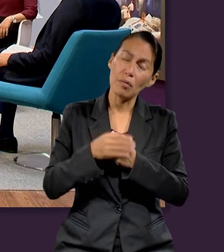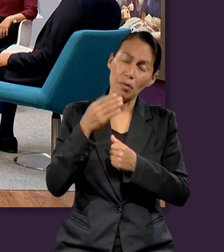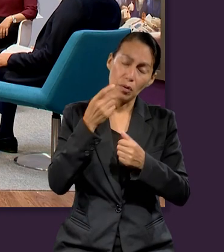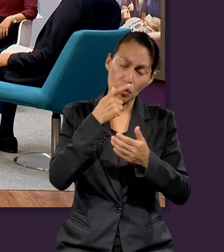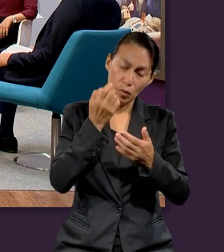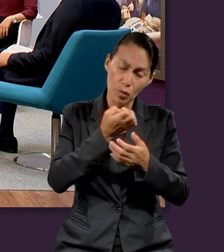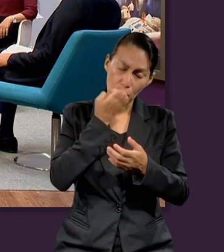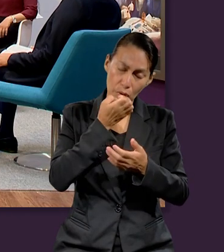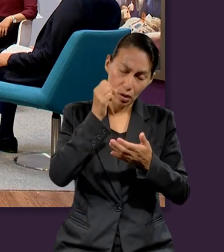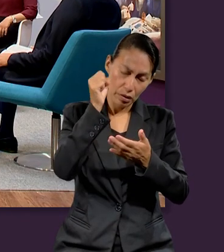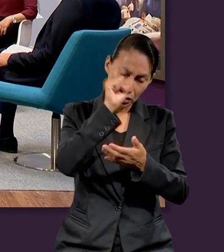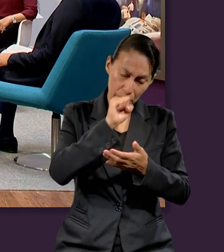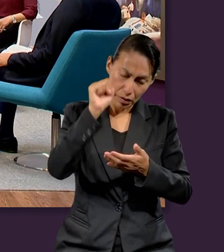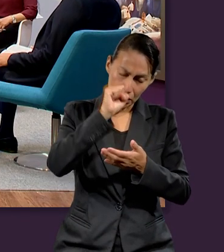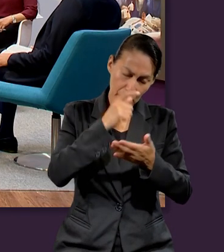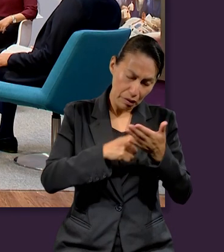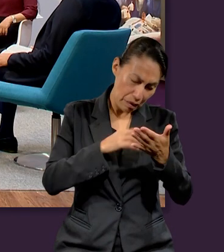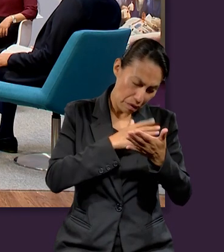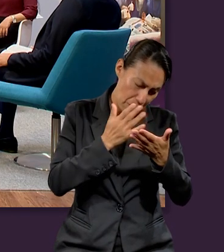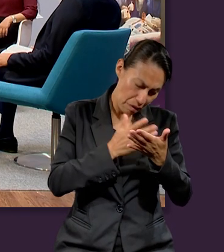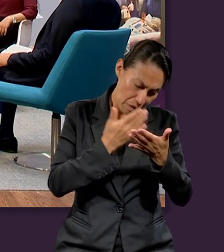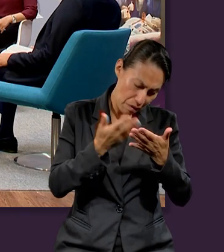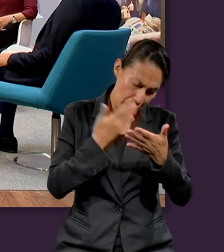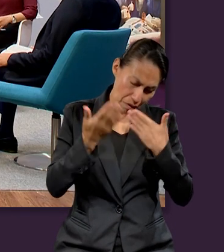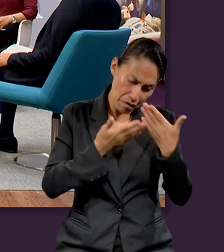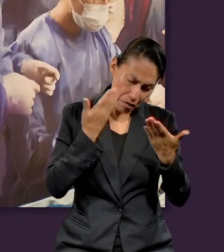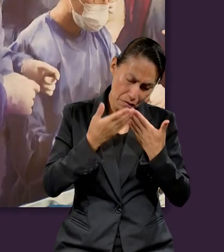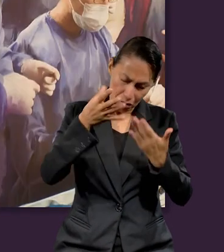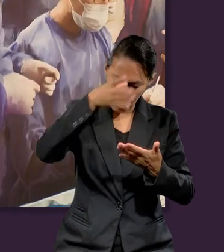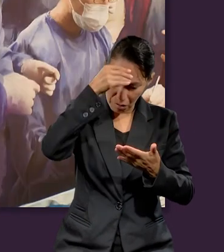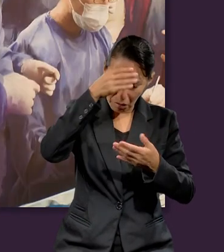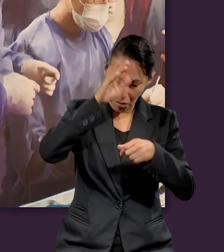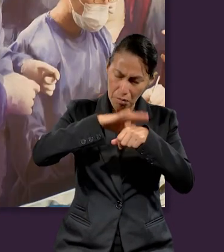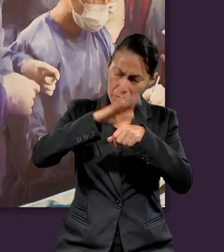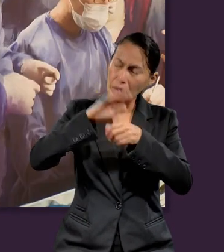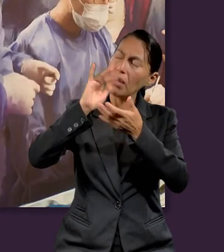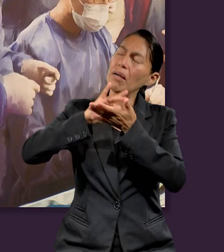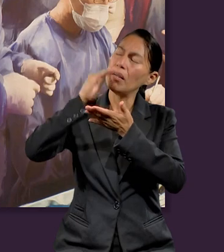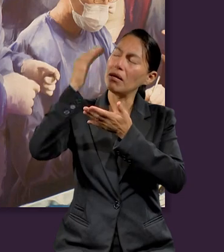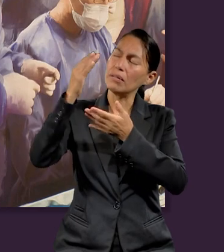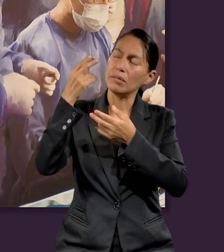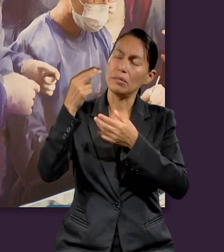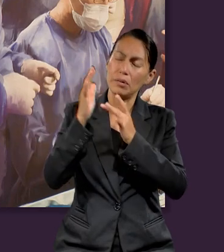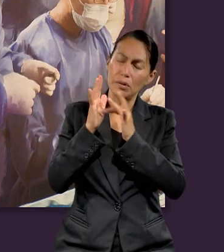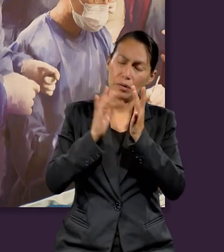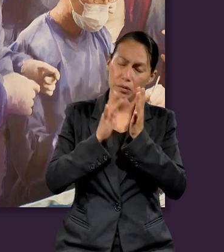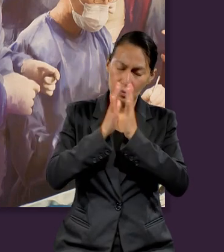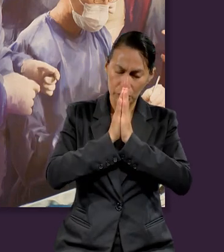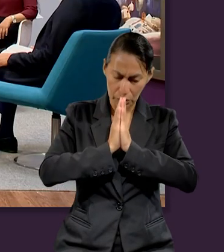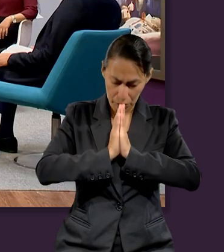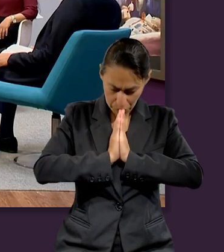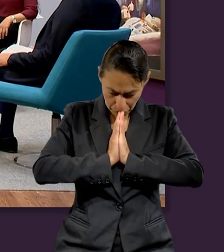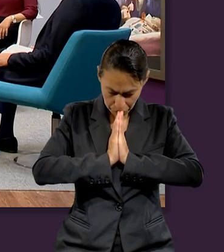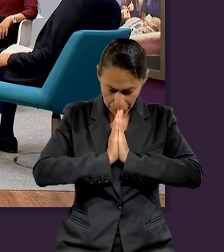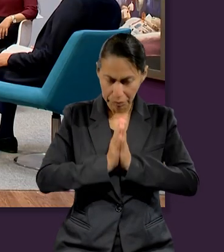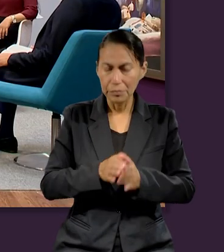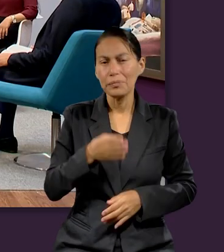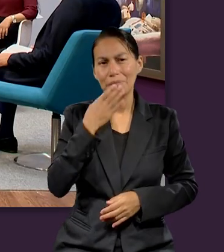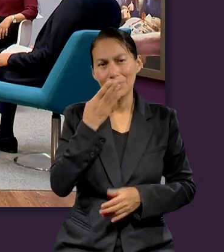Gracias porque nos permites leer la Escuela Sabática y aprender más de ti. En el nombre de Jesús. Amén. Amén.